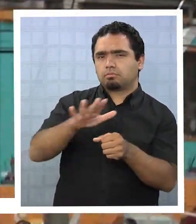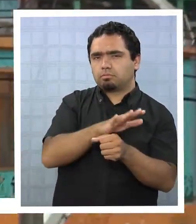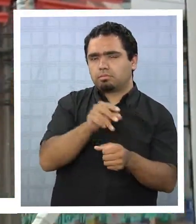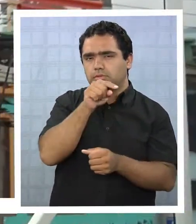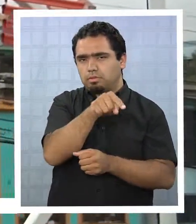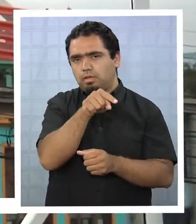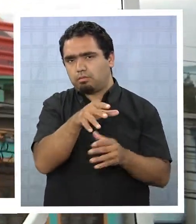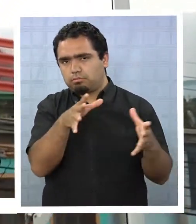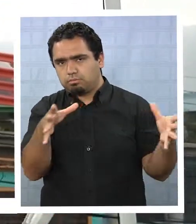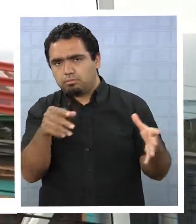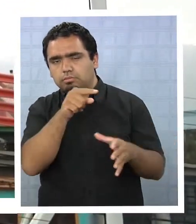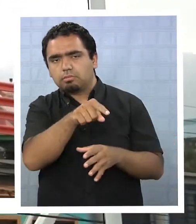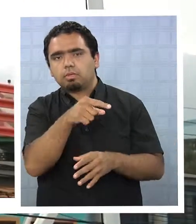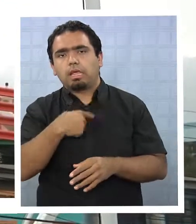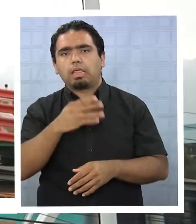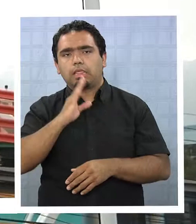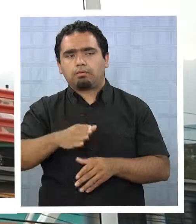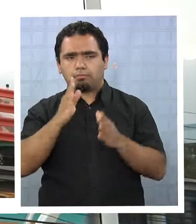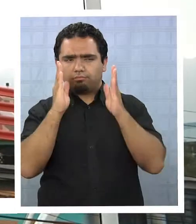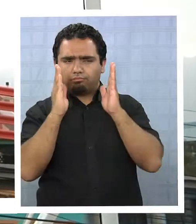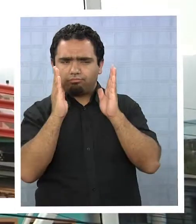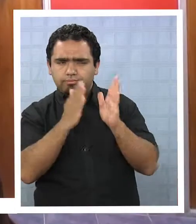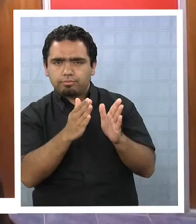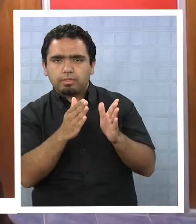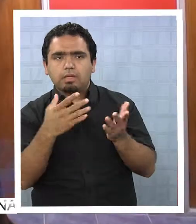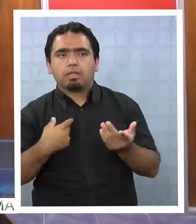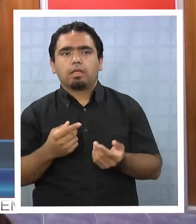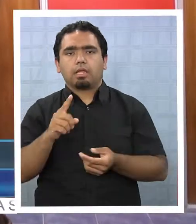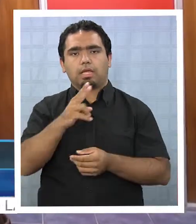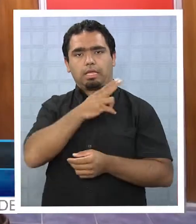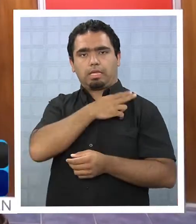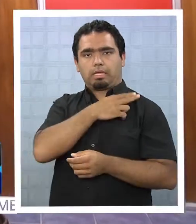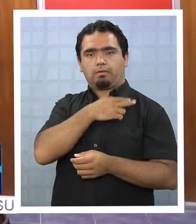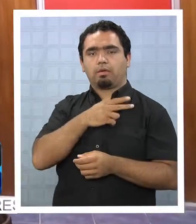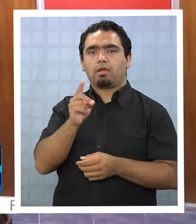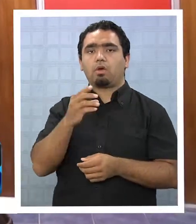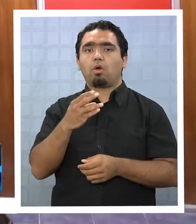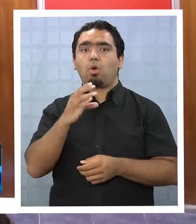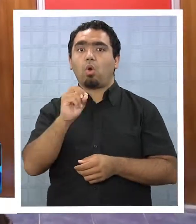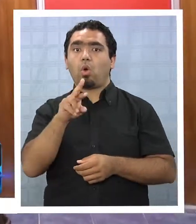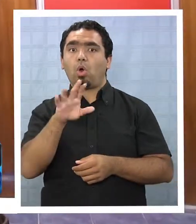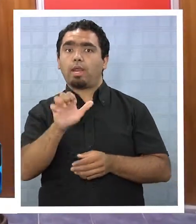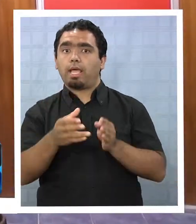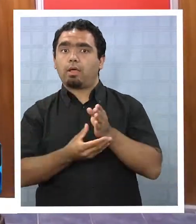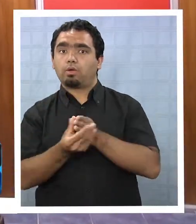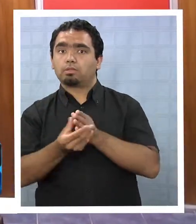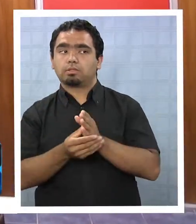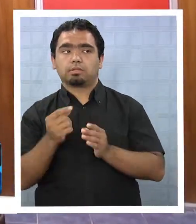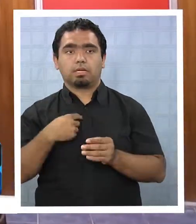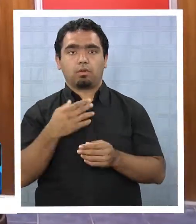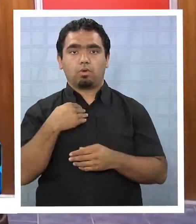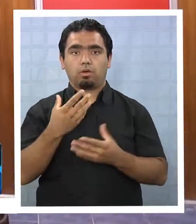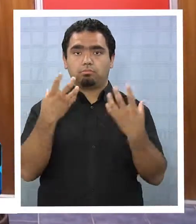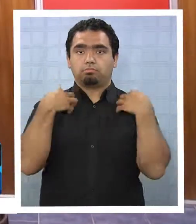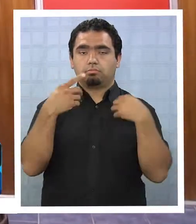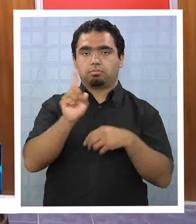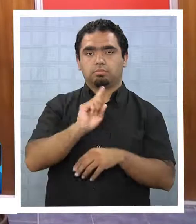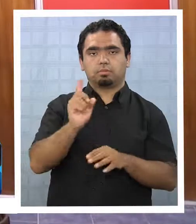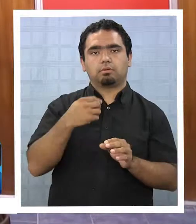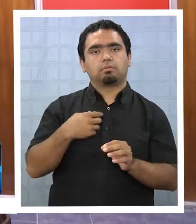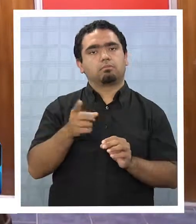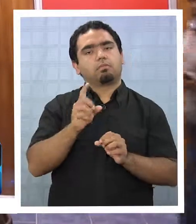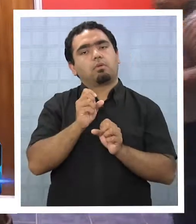envergadura tienen que ser tratadas directamente por el Ejecutivo, no es competencia del CORE. Lo que sí es competencia del CORE es poder